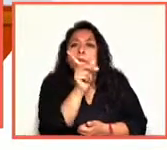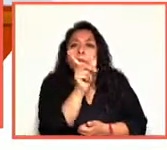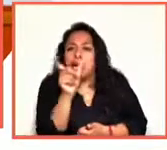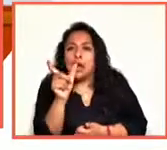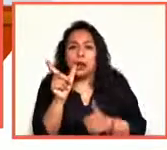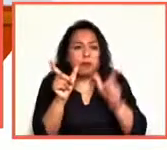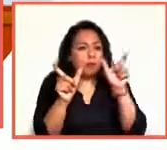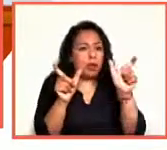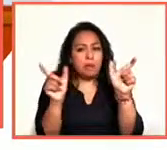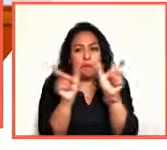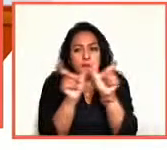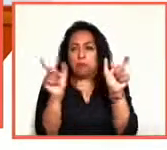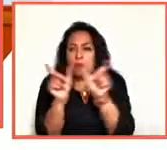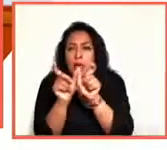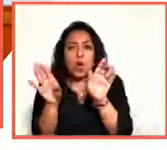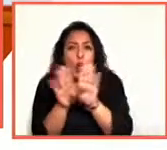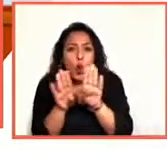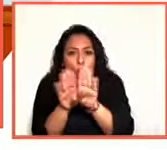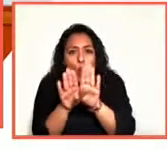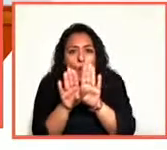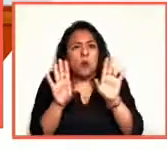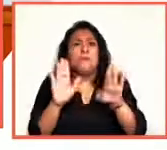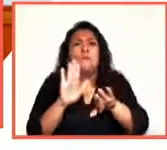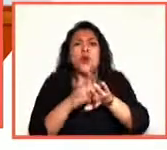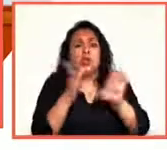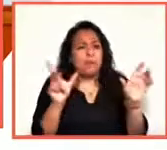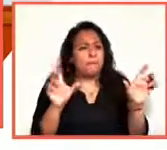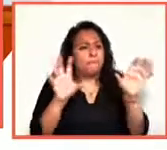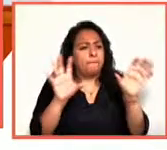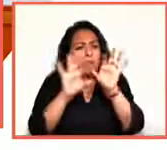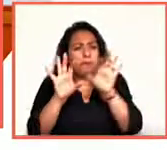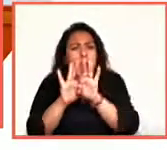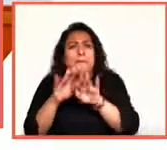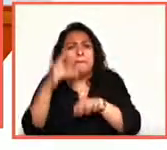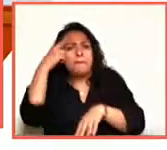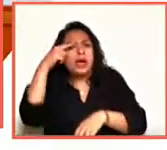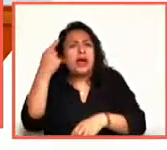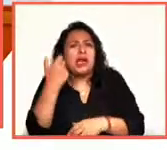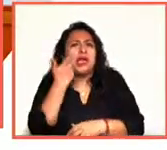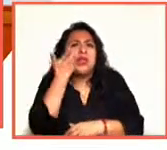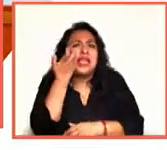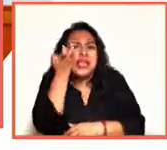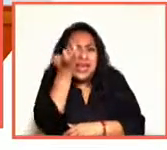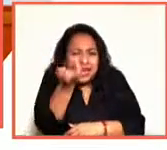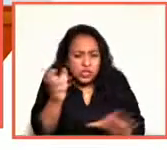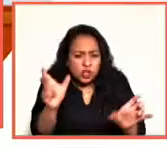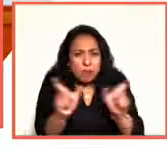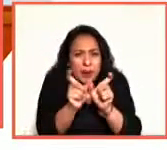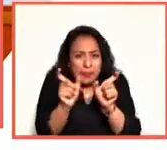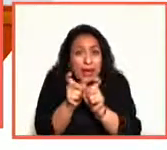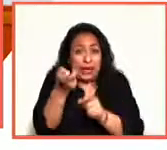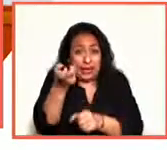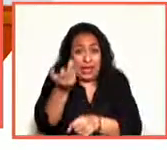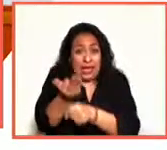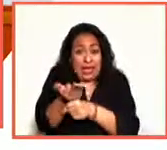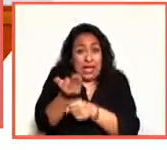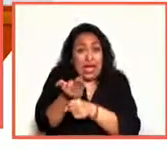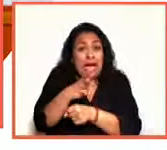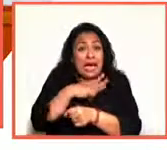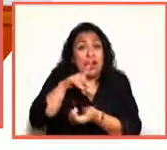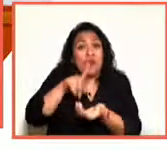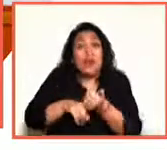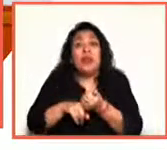con otra, de por qué se unen y con qué intenciones, Laura. Eso es lo que está en el albur